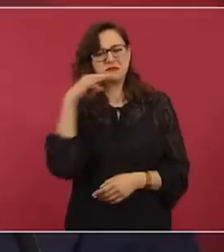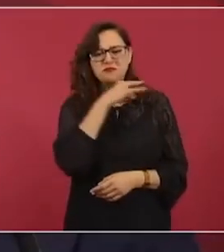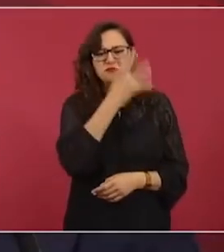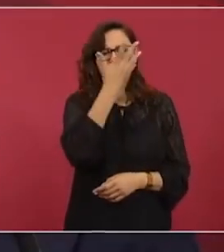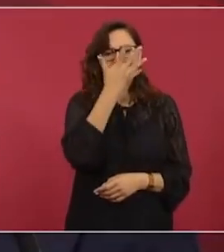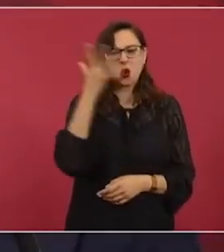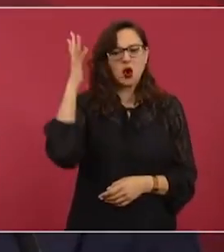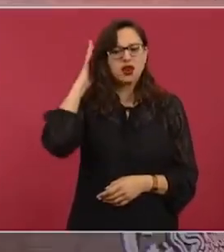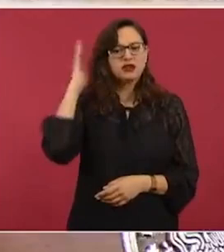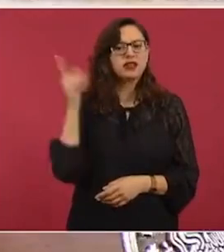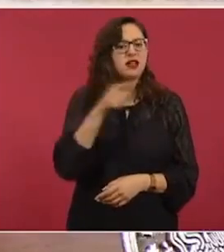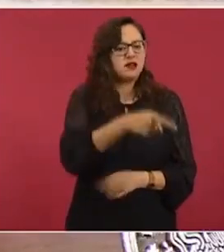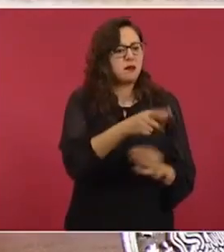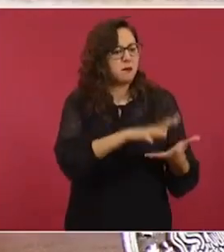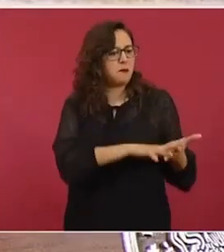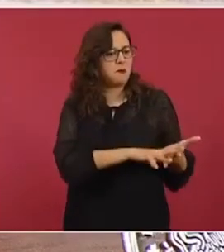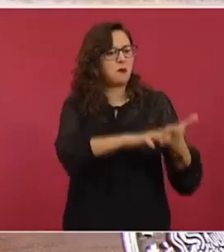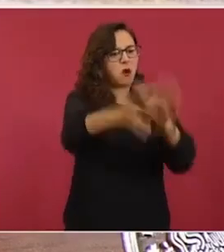fuerza.